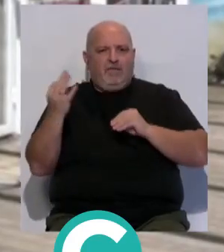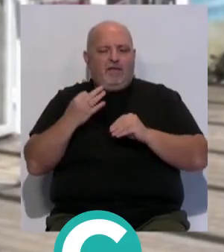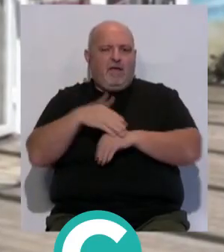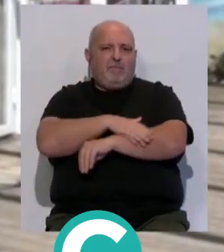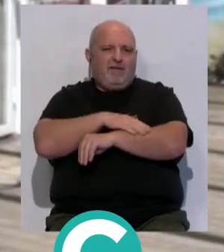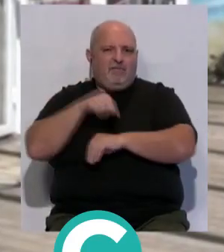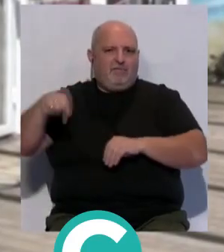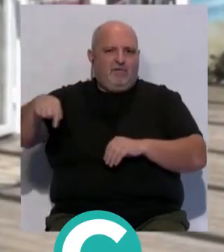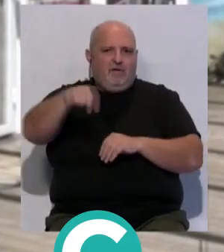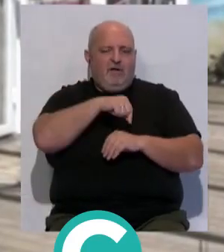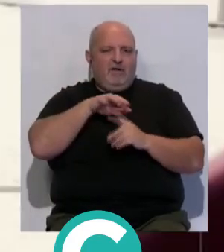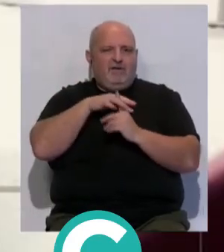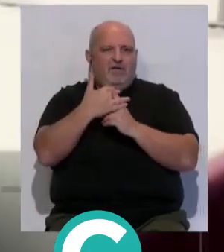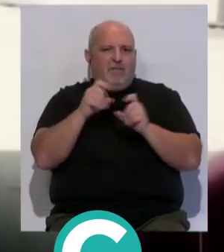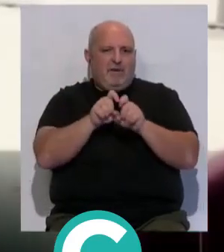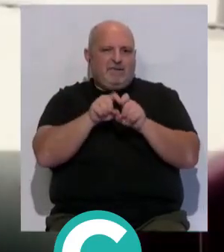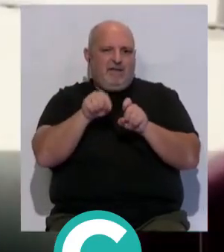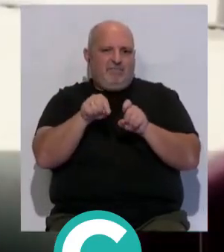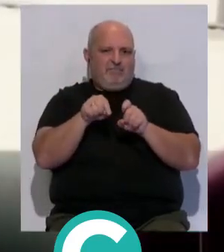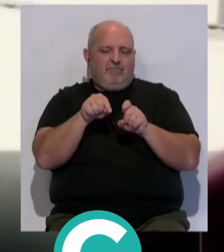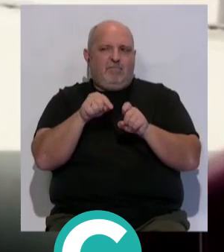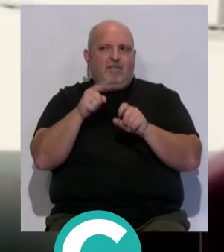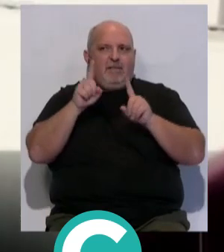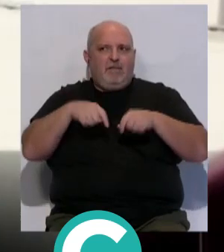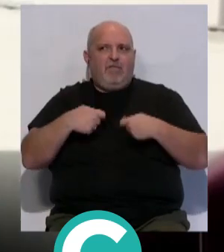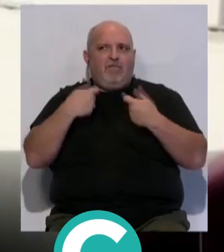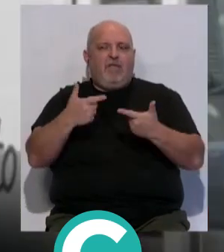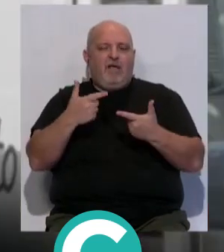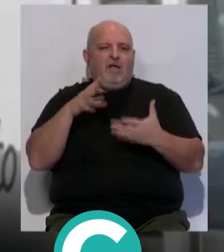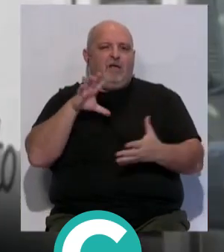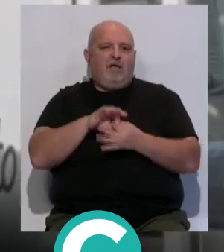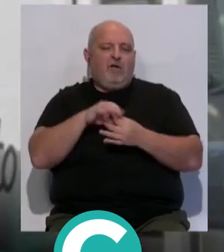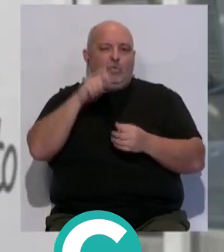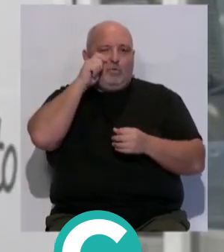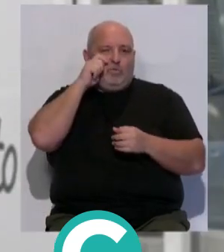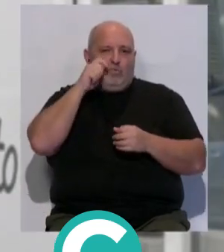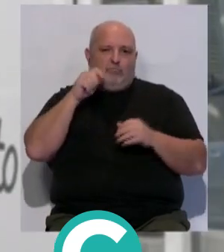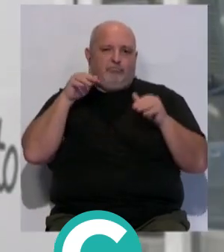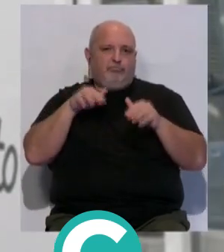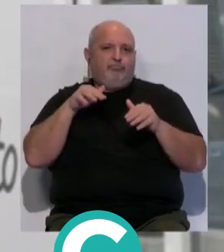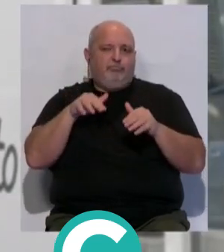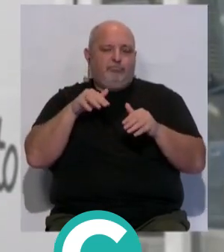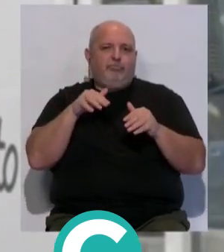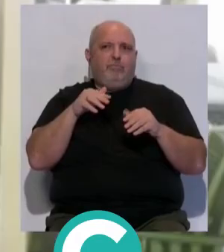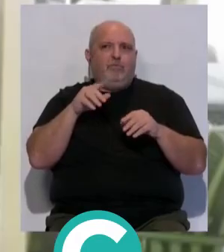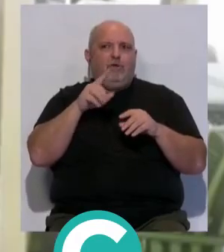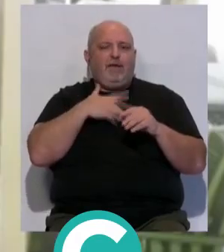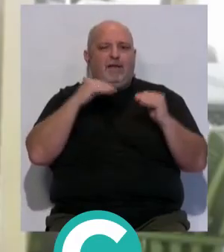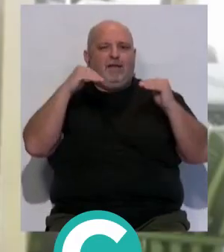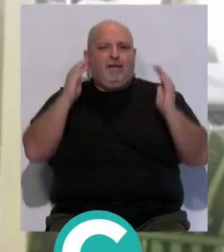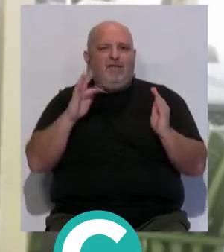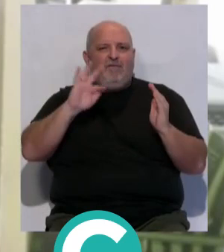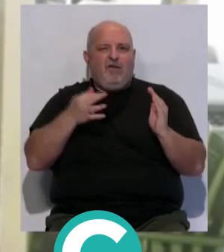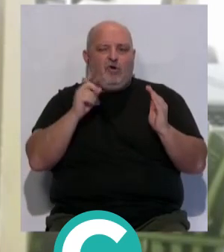las administraciones con este colectivo empresarial que contribuye además al sector estratégico del turismo y a desestacionalizarlo de las